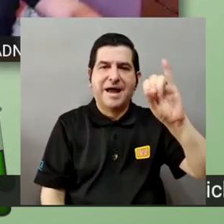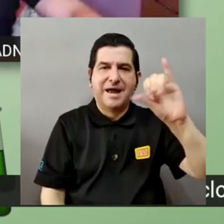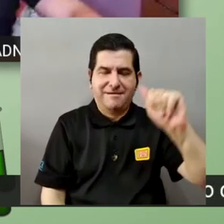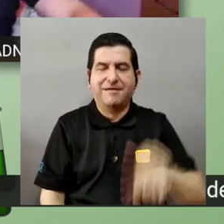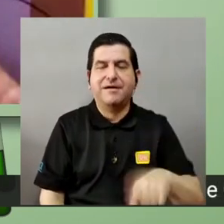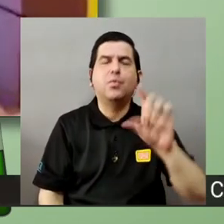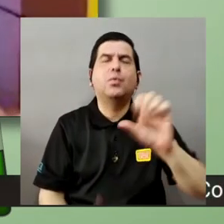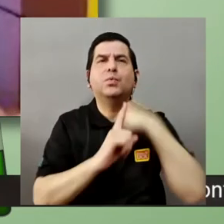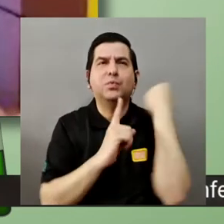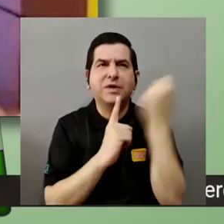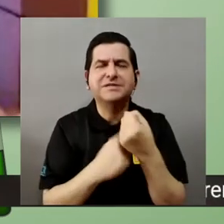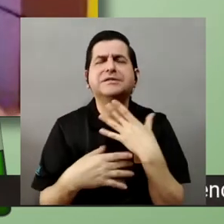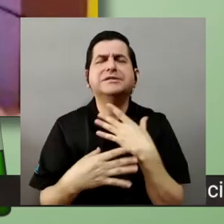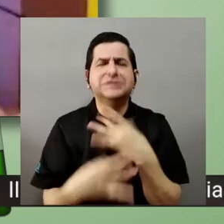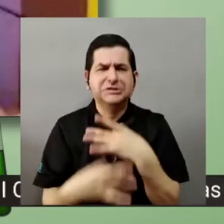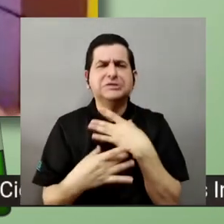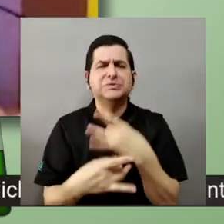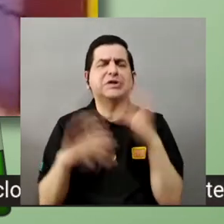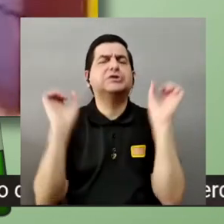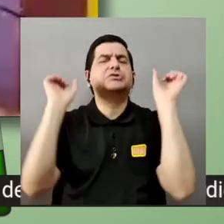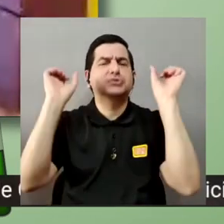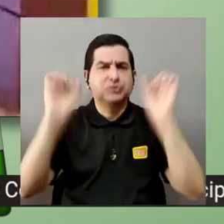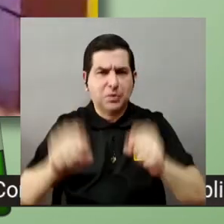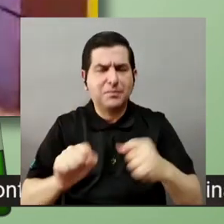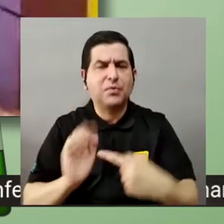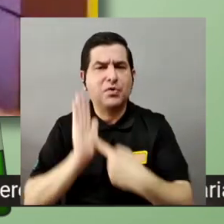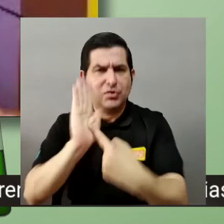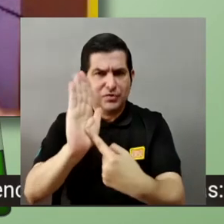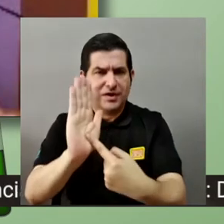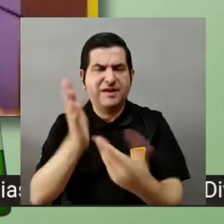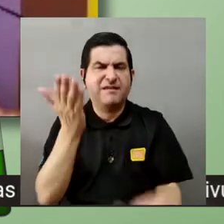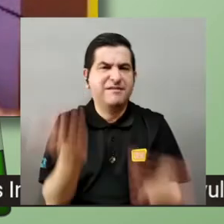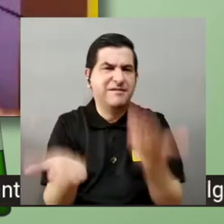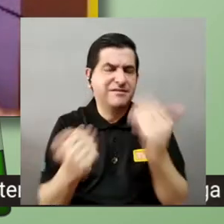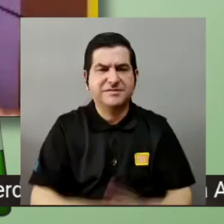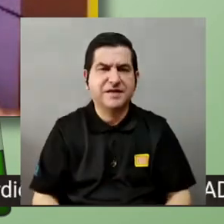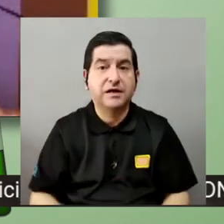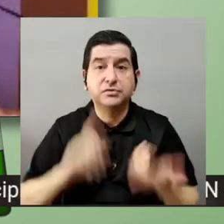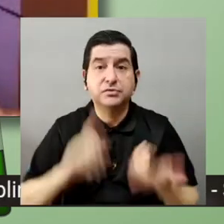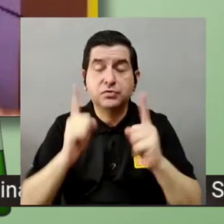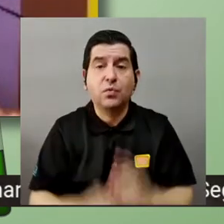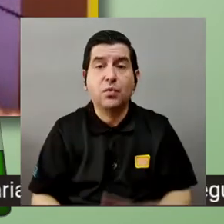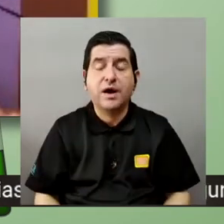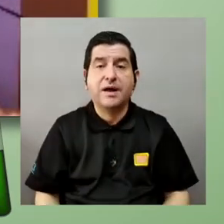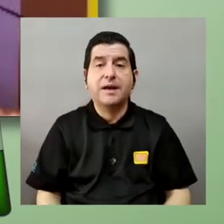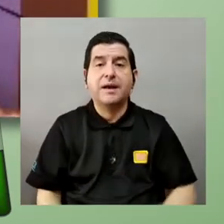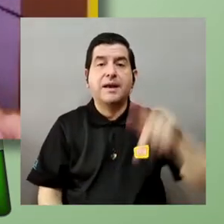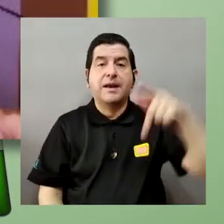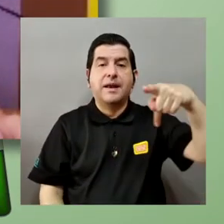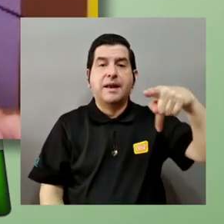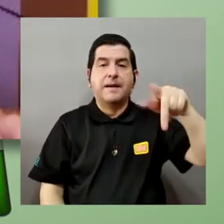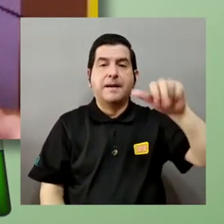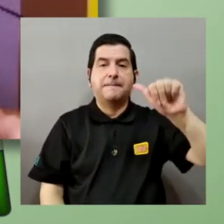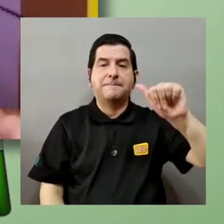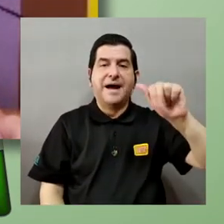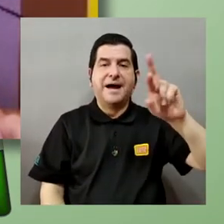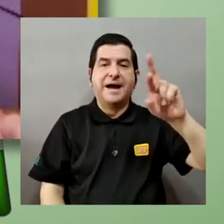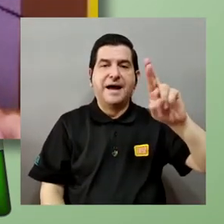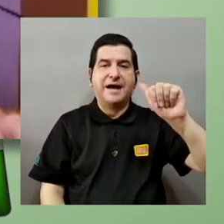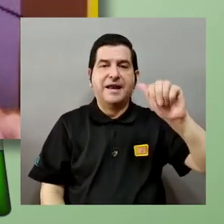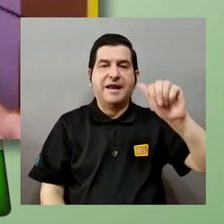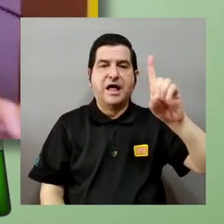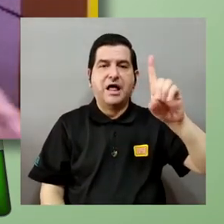una situación curiosa que podemos marcar por ahí que sería la paradoja de brussel